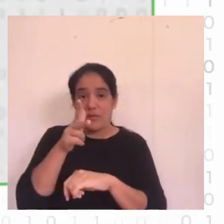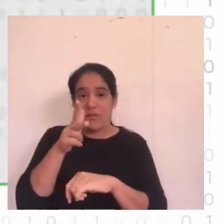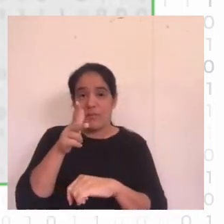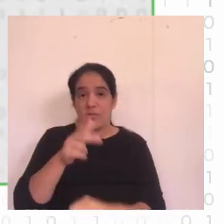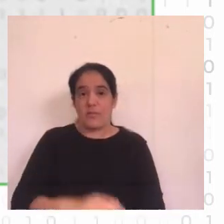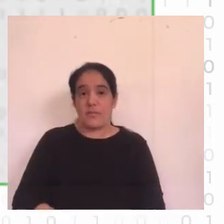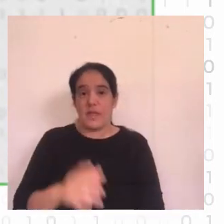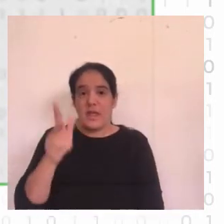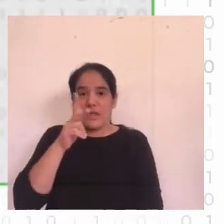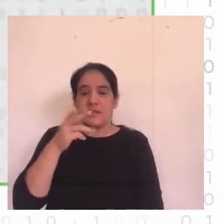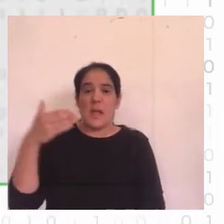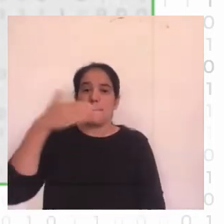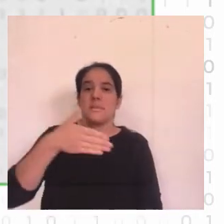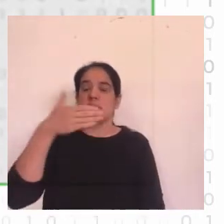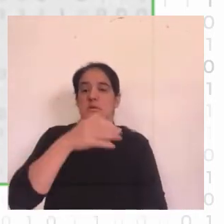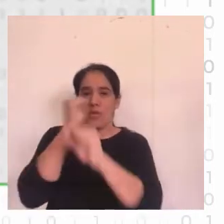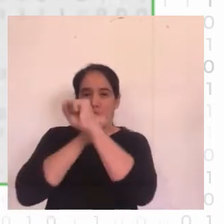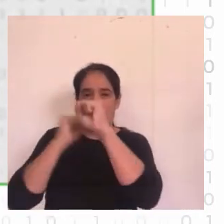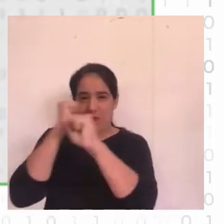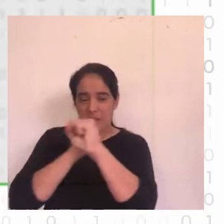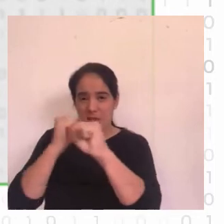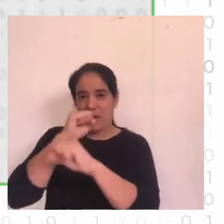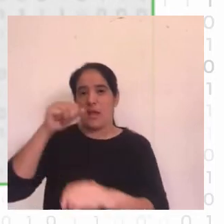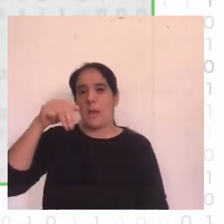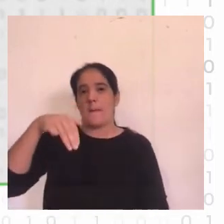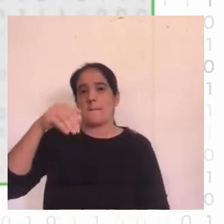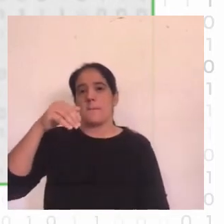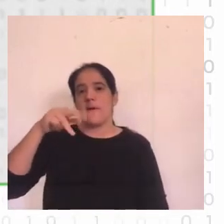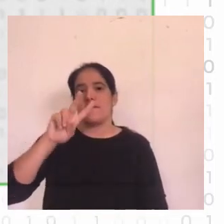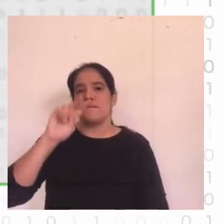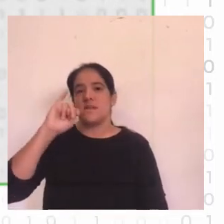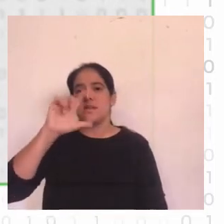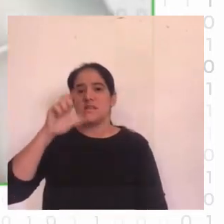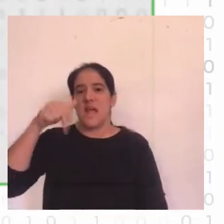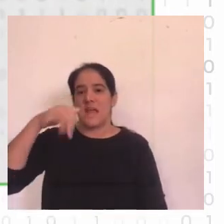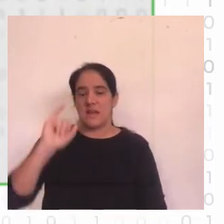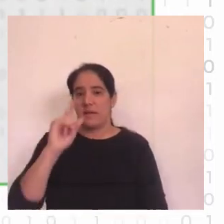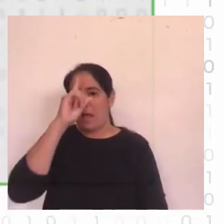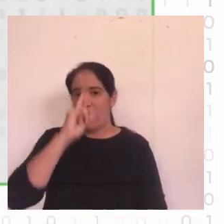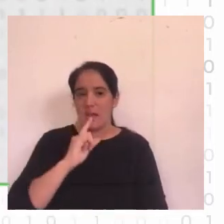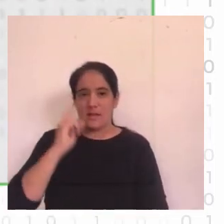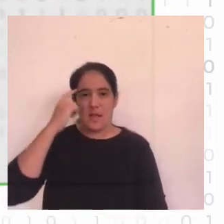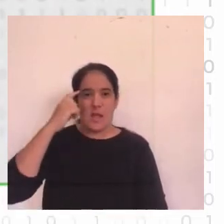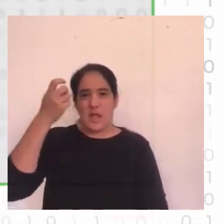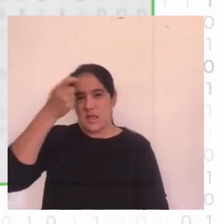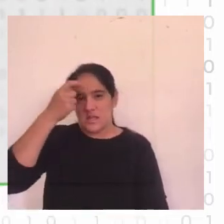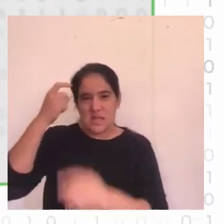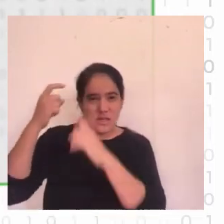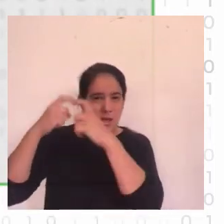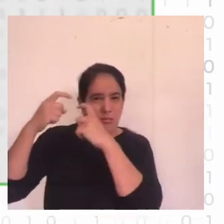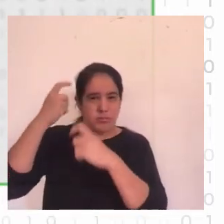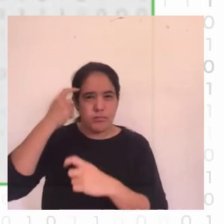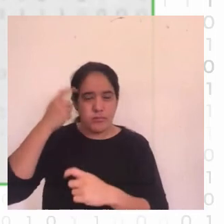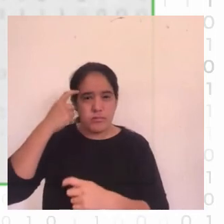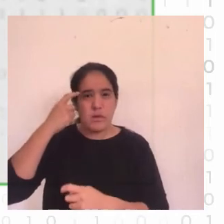la participación de la ingeniera Micaela Pisani y combina arte neurociencia e inteligencia artificial